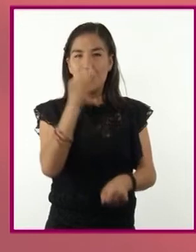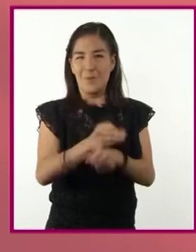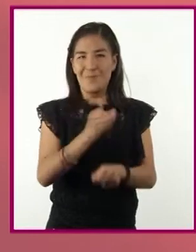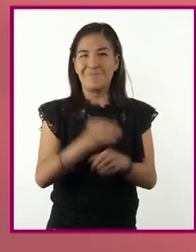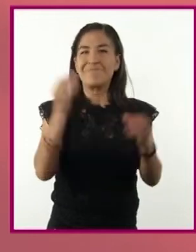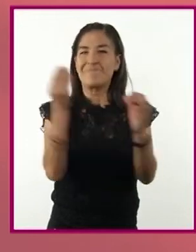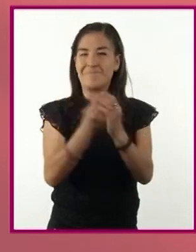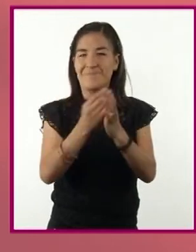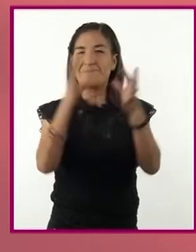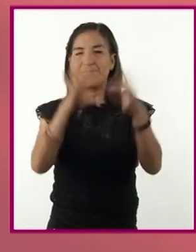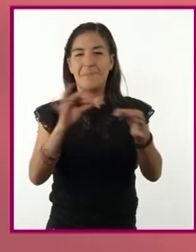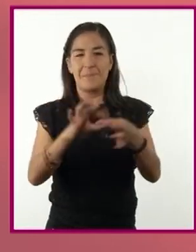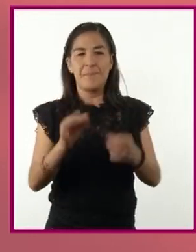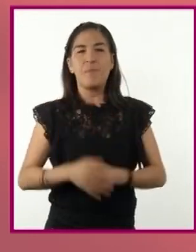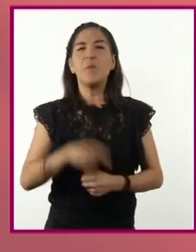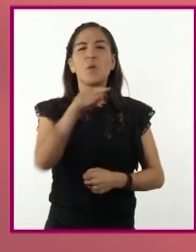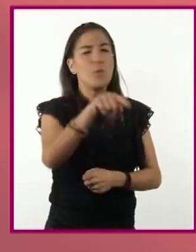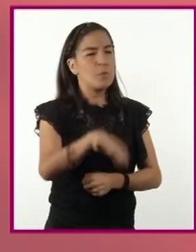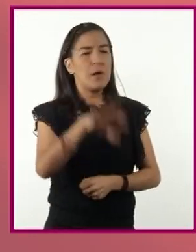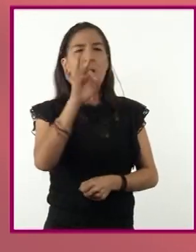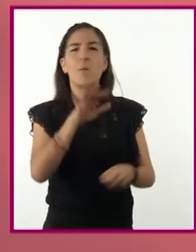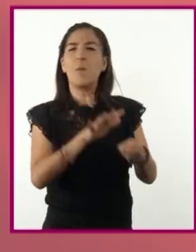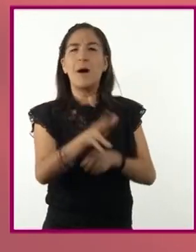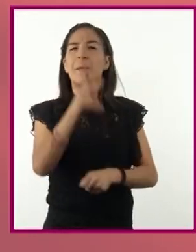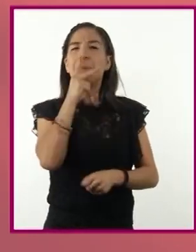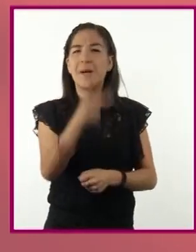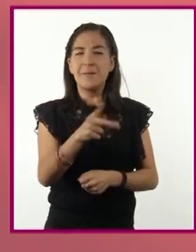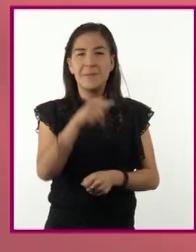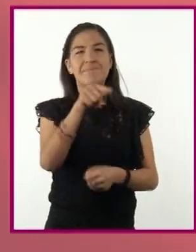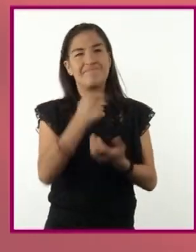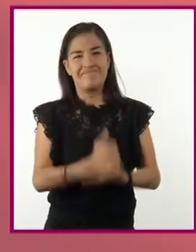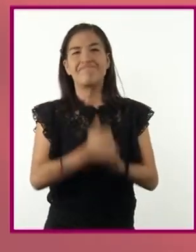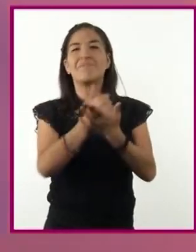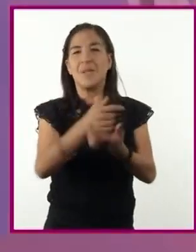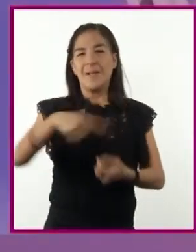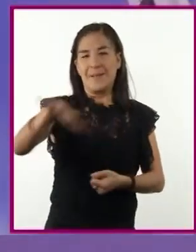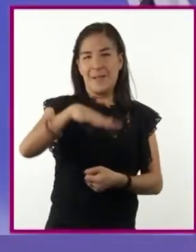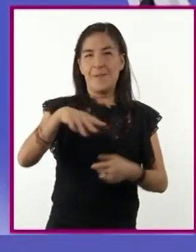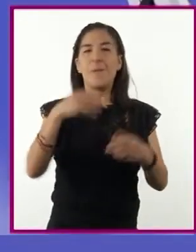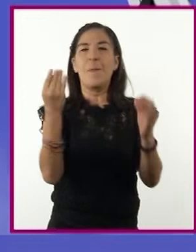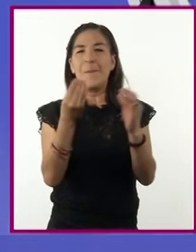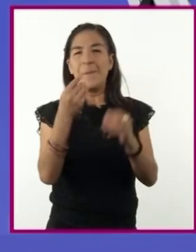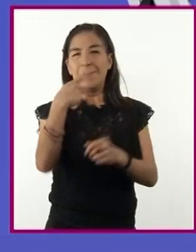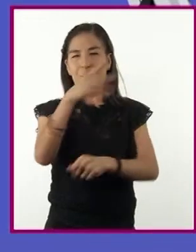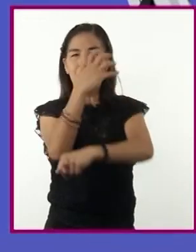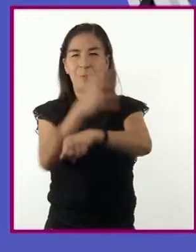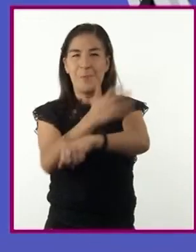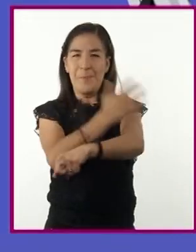sesión. Encontraremos las palabras clave con ayuda de algunos de sus compañeros de tercer grado.